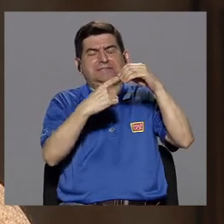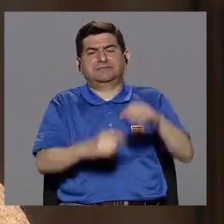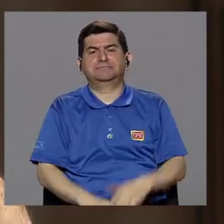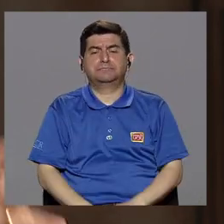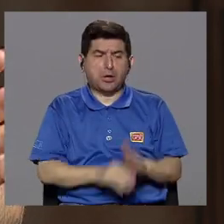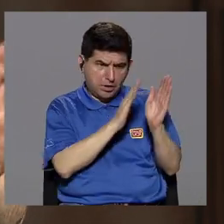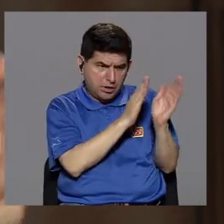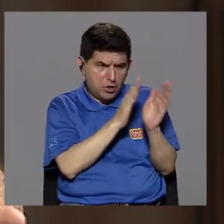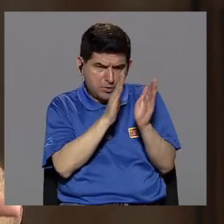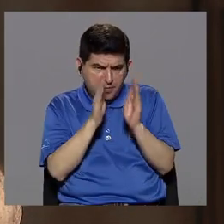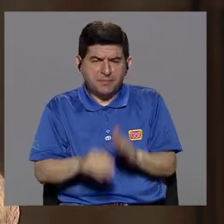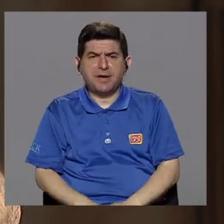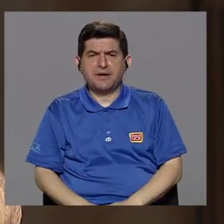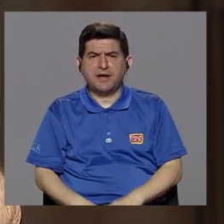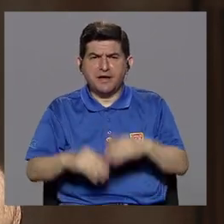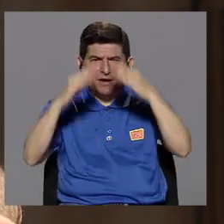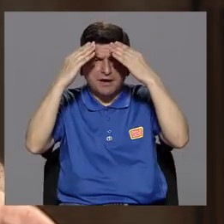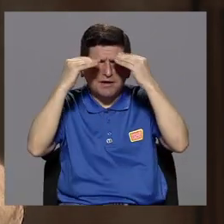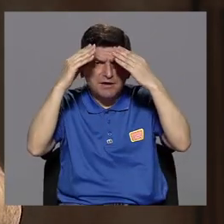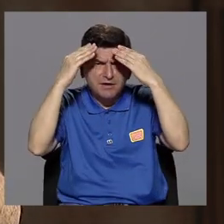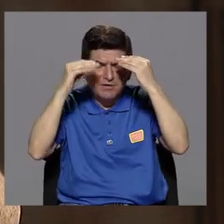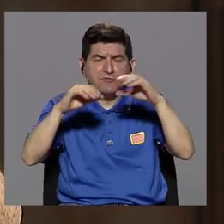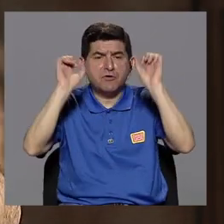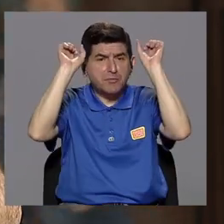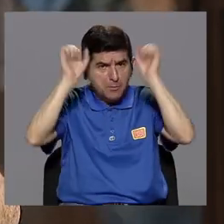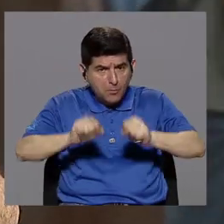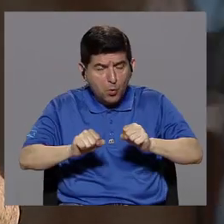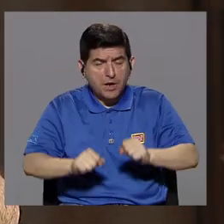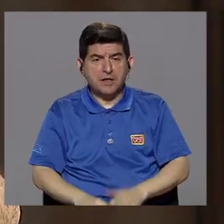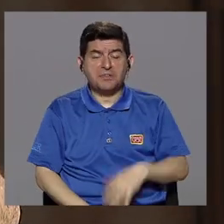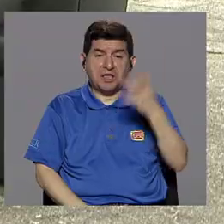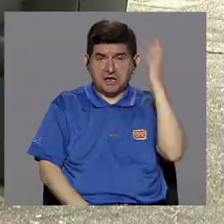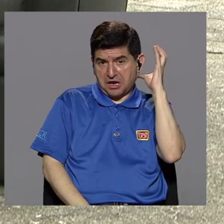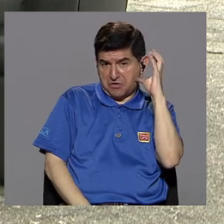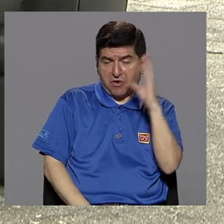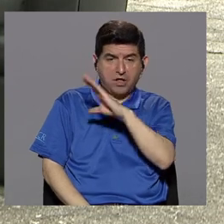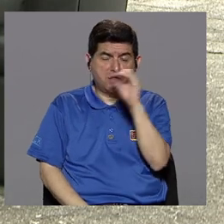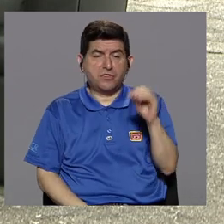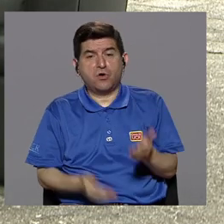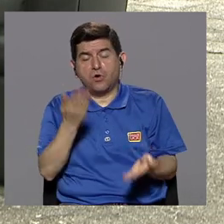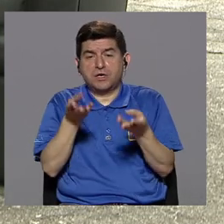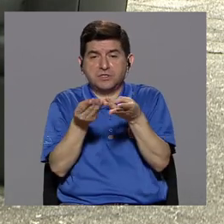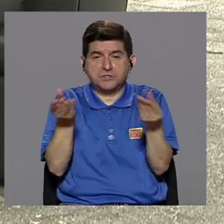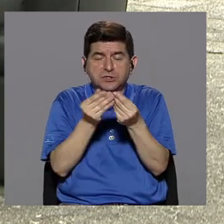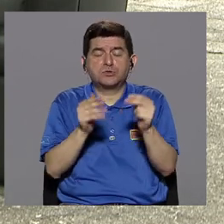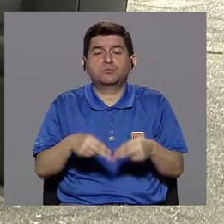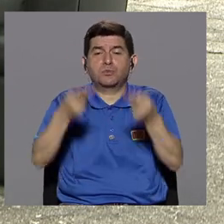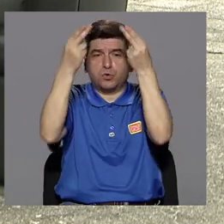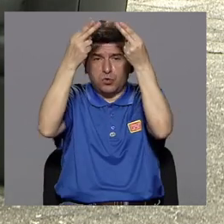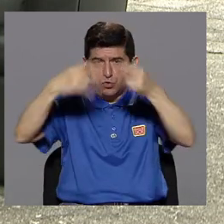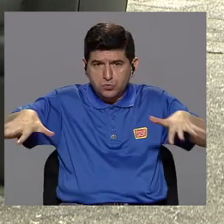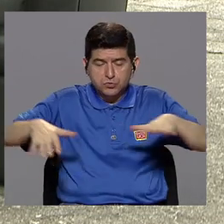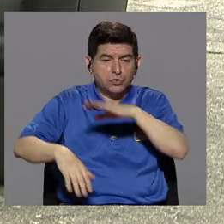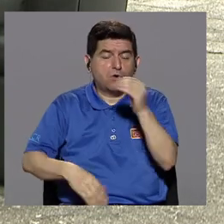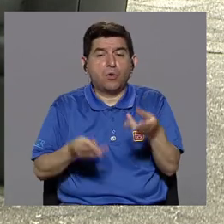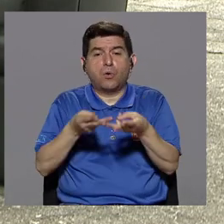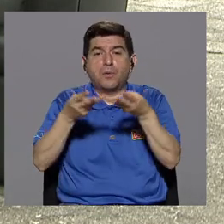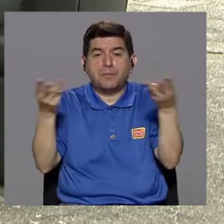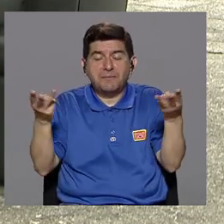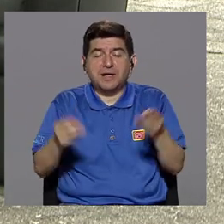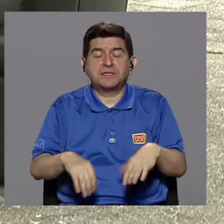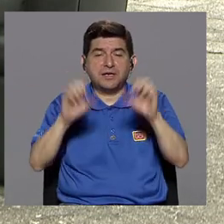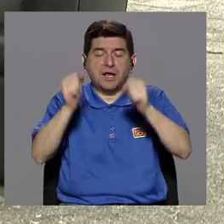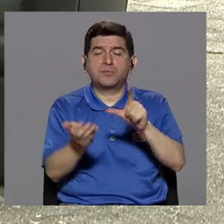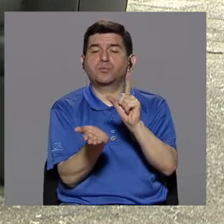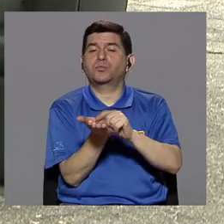y se preparan reseñas que pueden ser o para radio, o puede ser para una producción de internet, o puede ser para un material